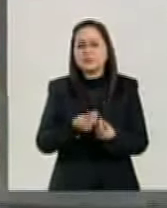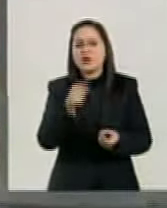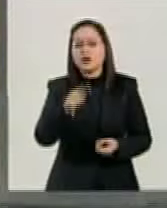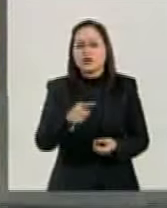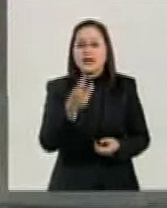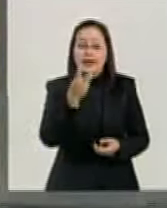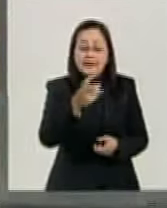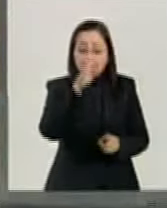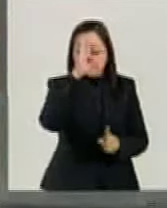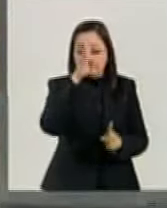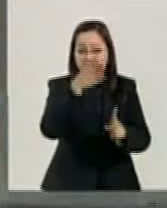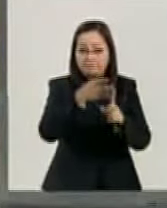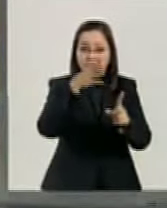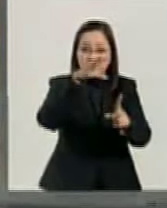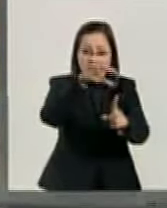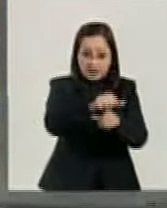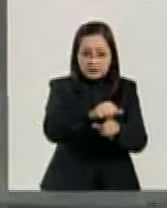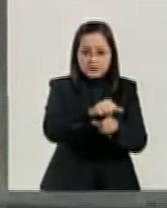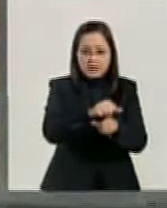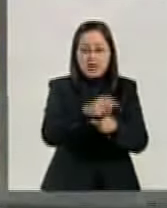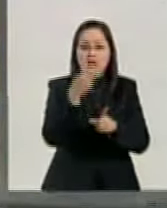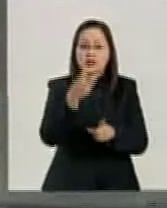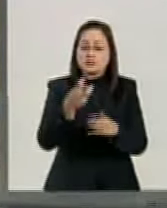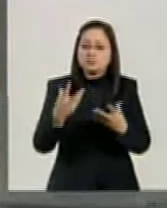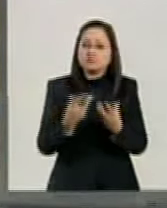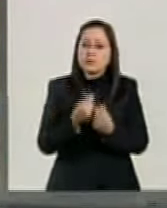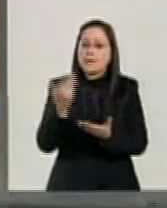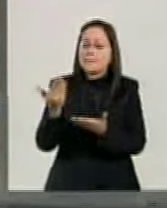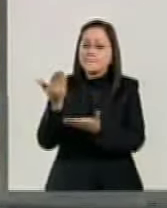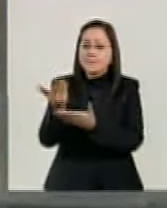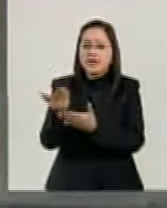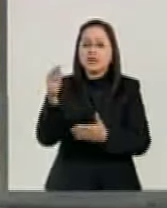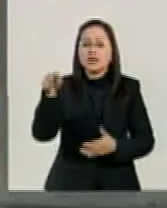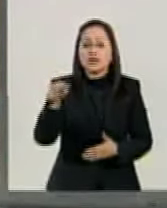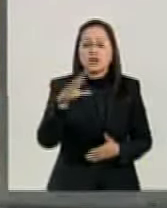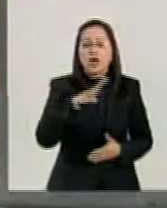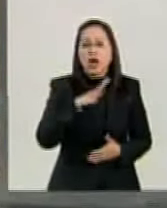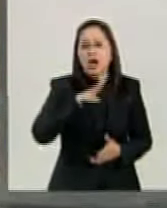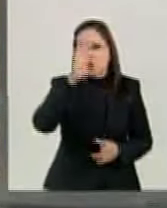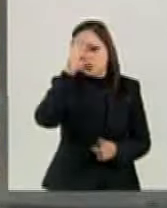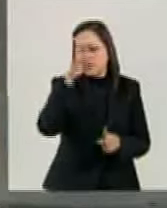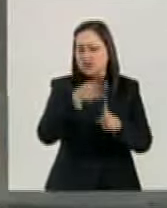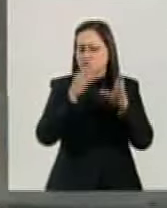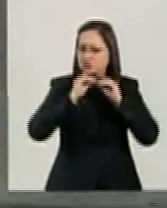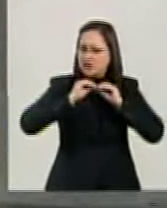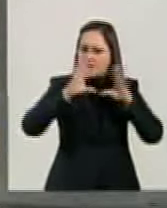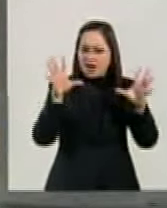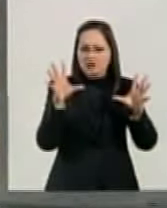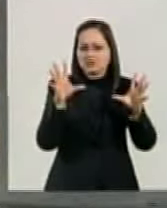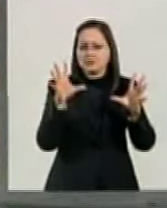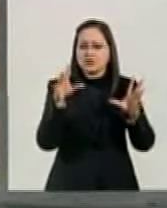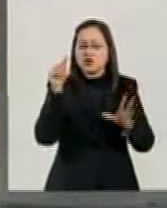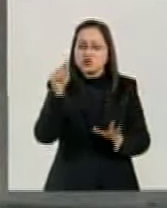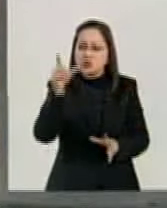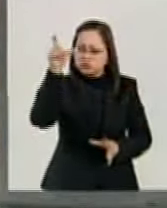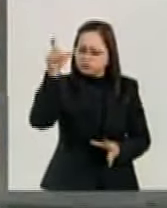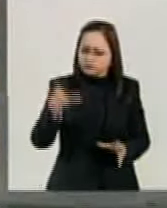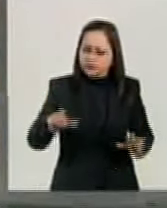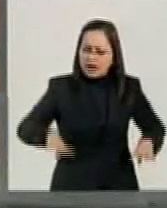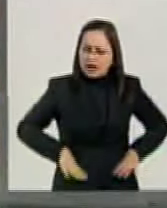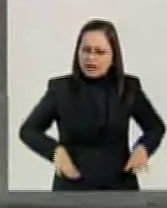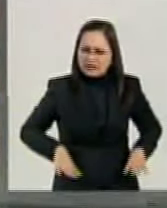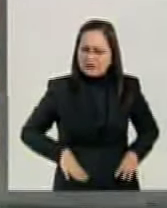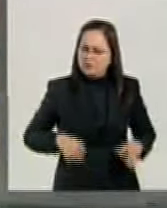que te está demandando de manera conjunta. Tener objetivos perfectamente claros. Tú eres un hombre de